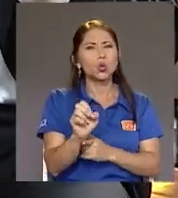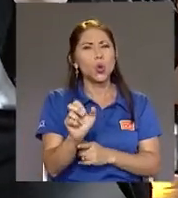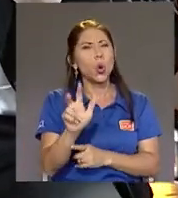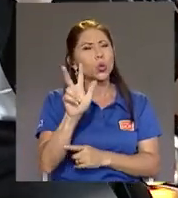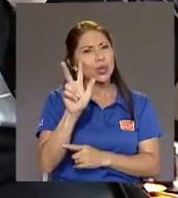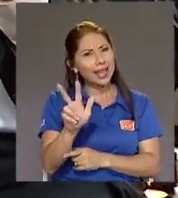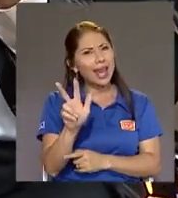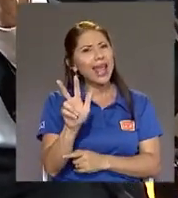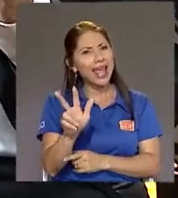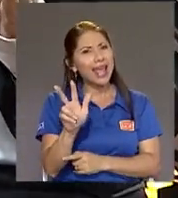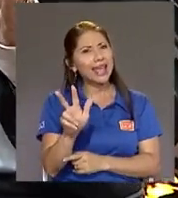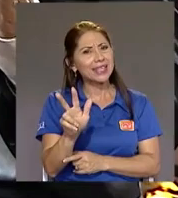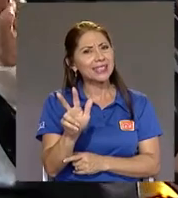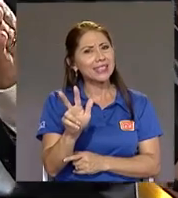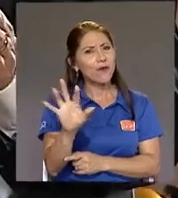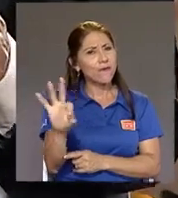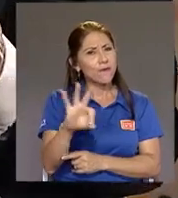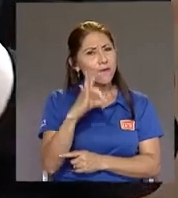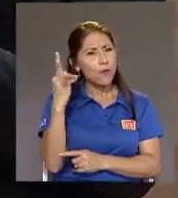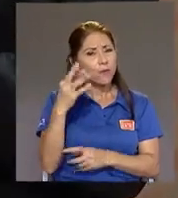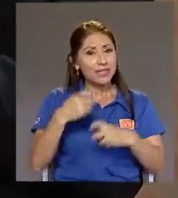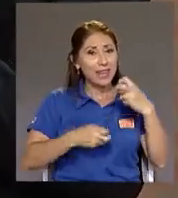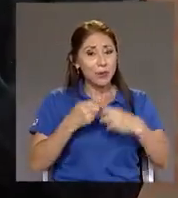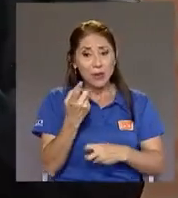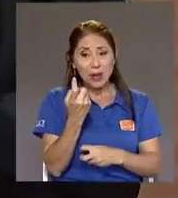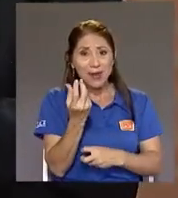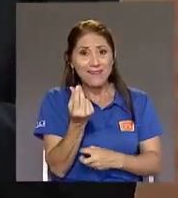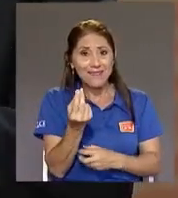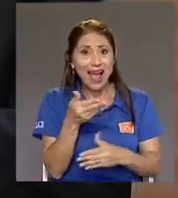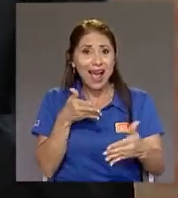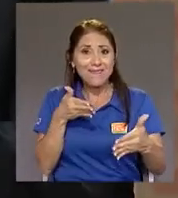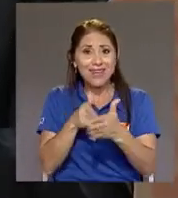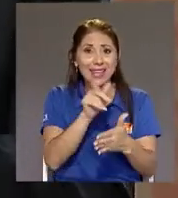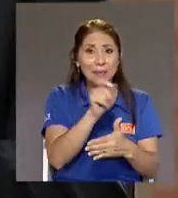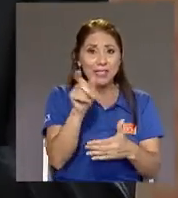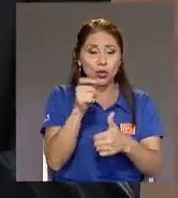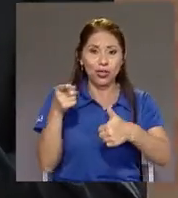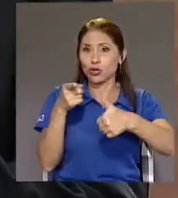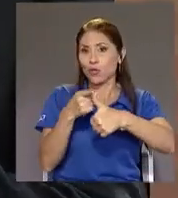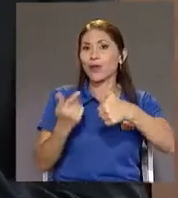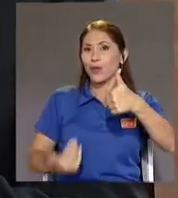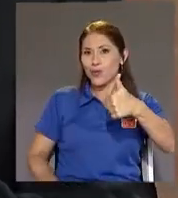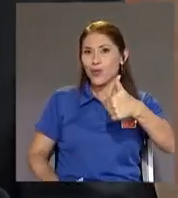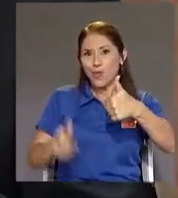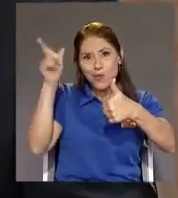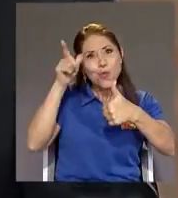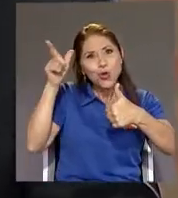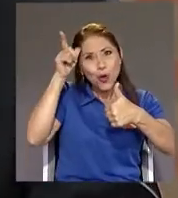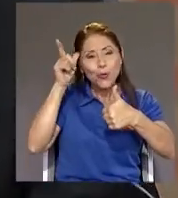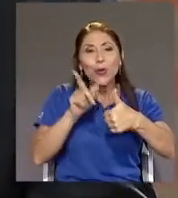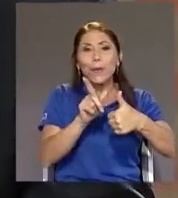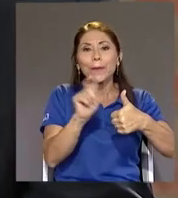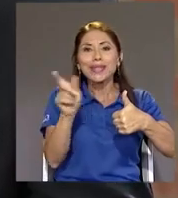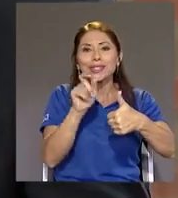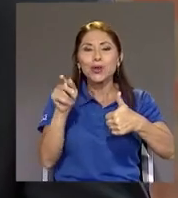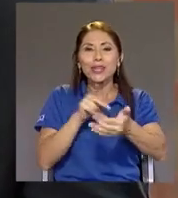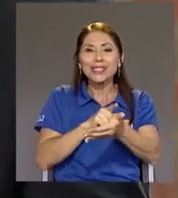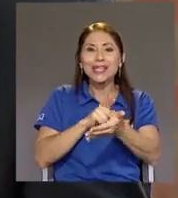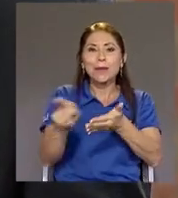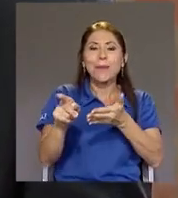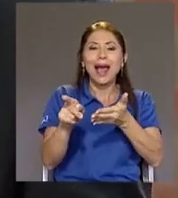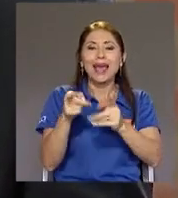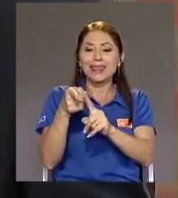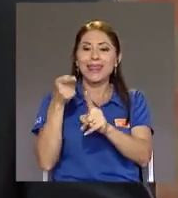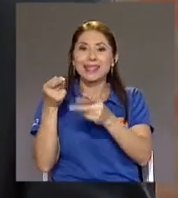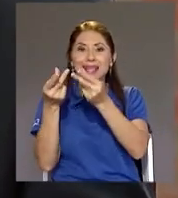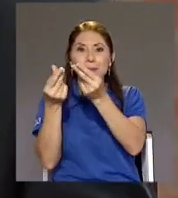Incluso En que el problema fiscal Afecta las pensiones Canal número uno Muy obvio Las pensiones Que se pagan Directamente El presupuesto